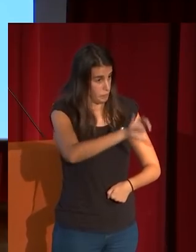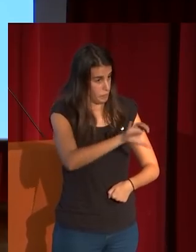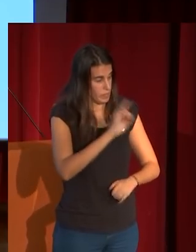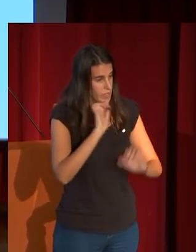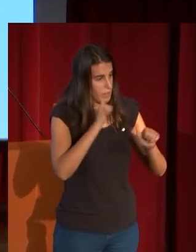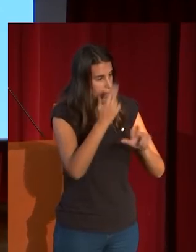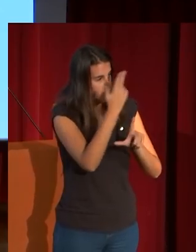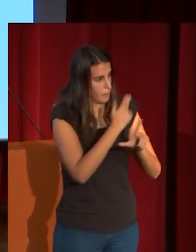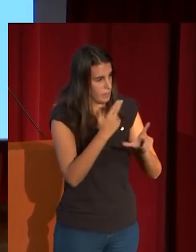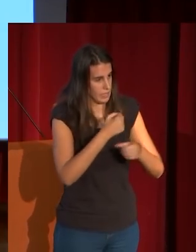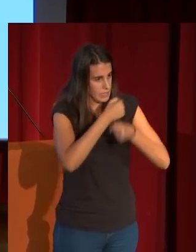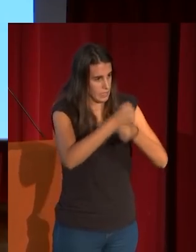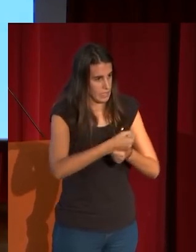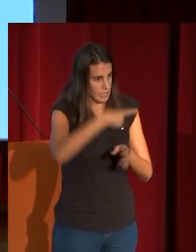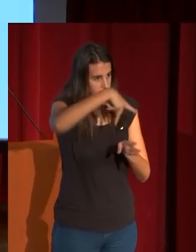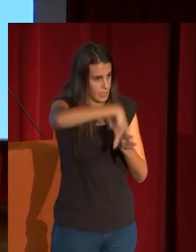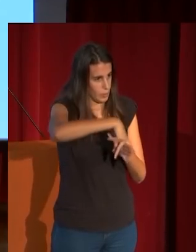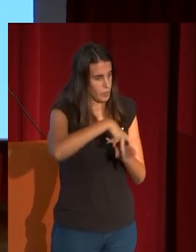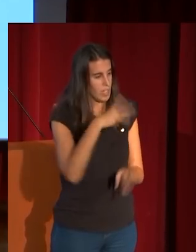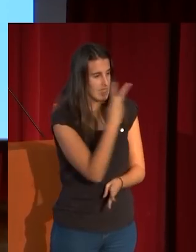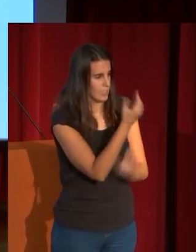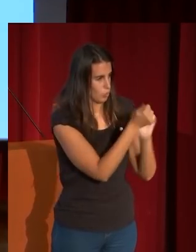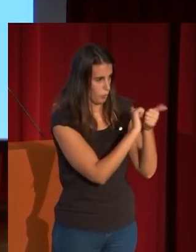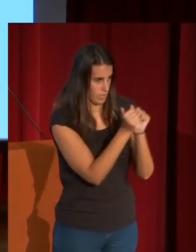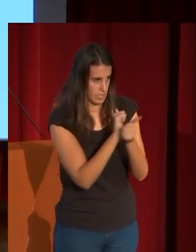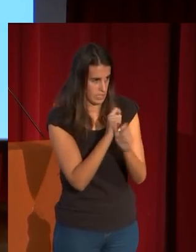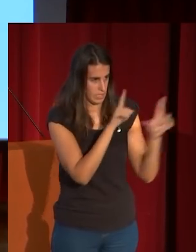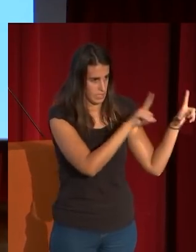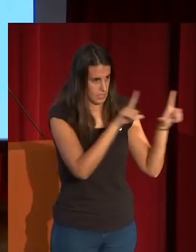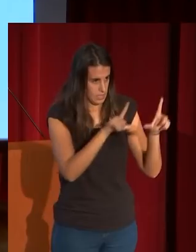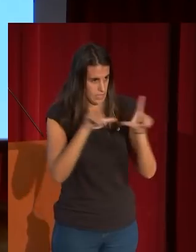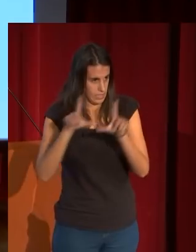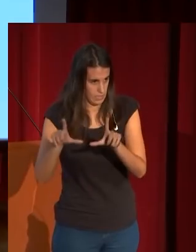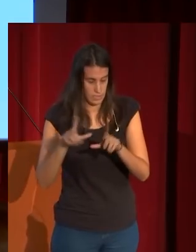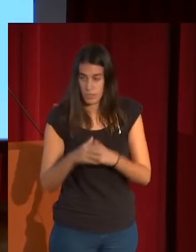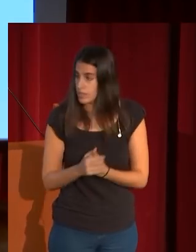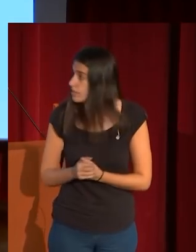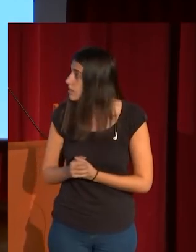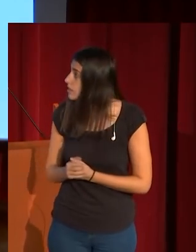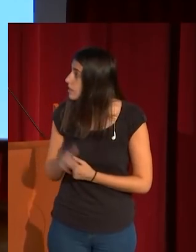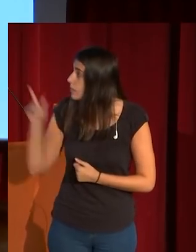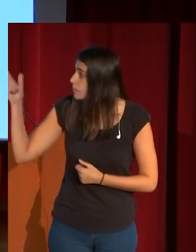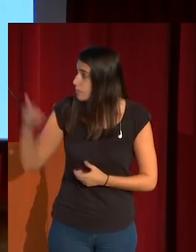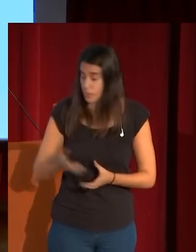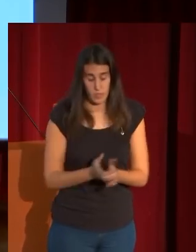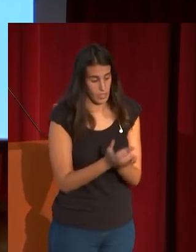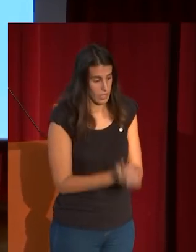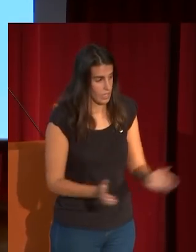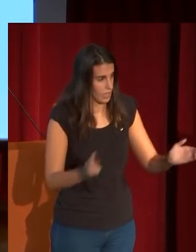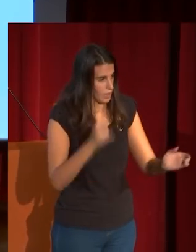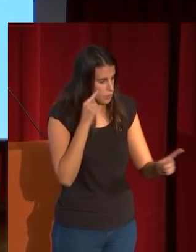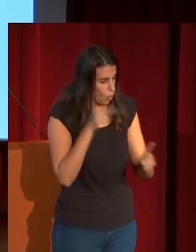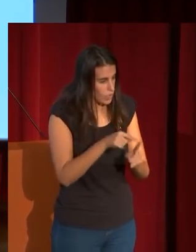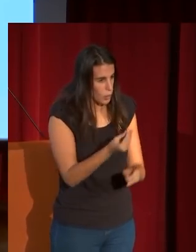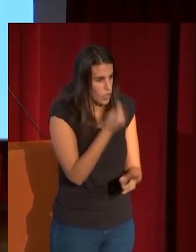este caldero del cual tenía tres ejemplares en su colección que es para calentar la comida y